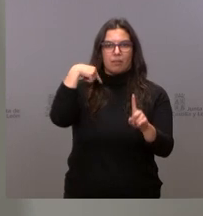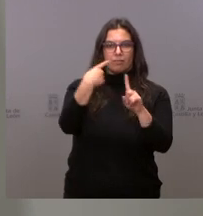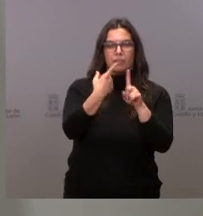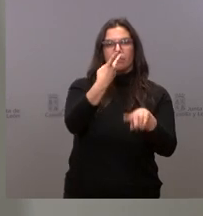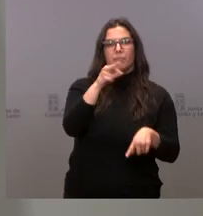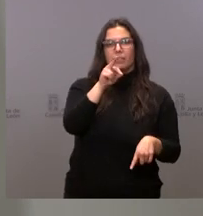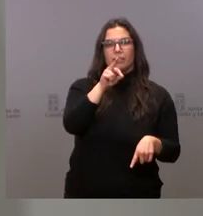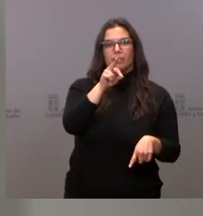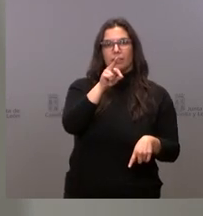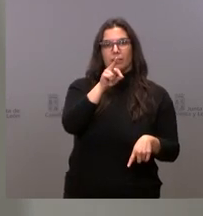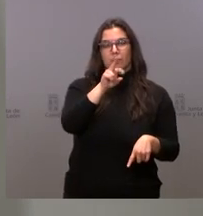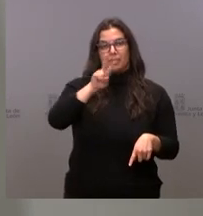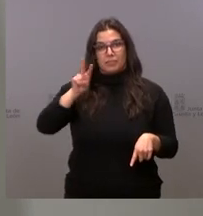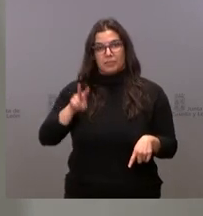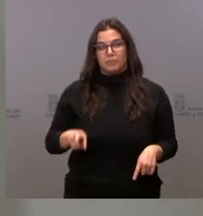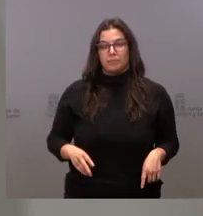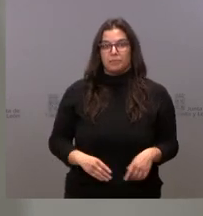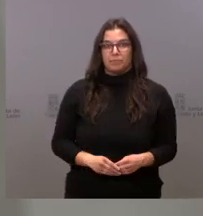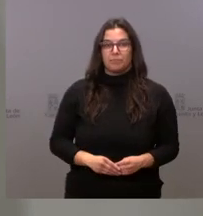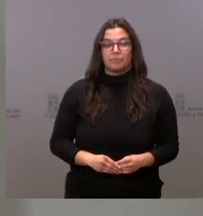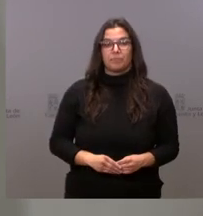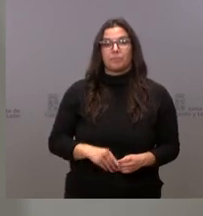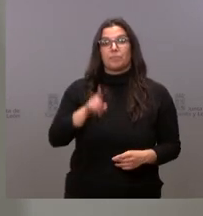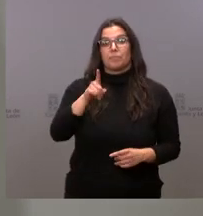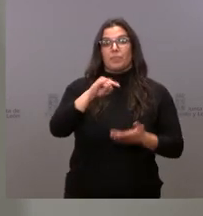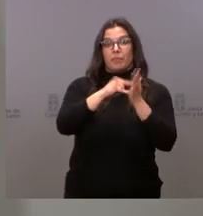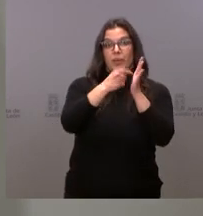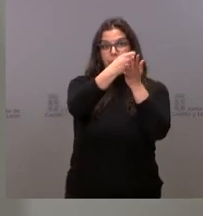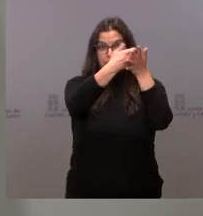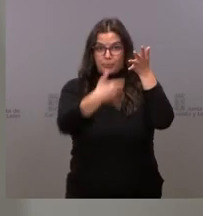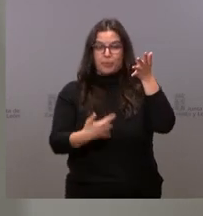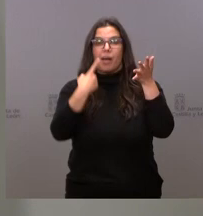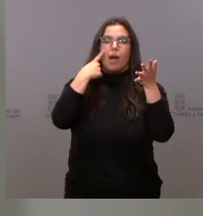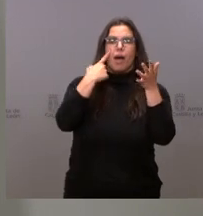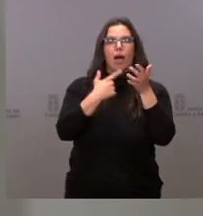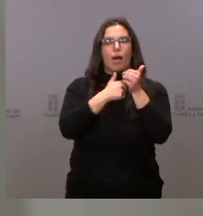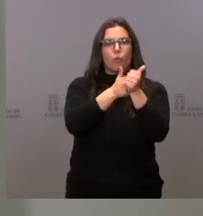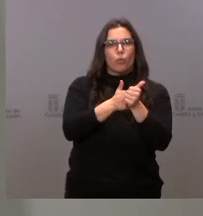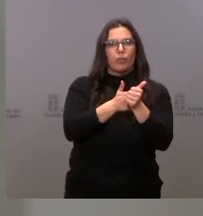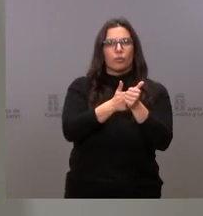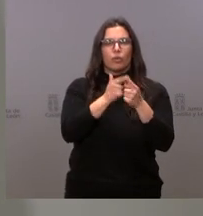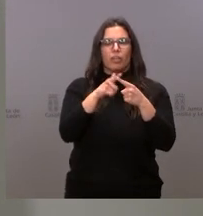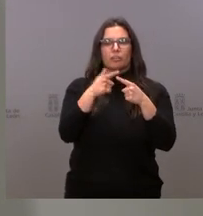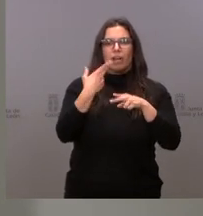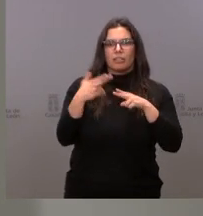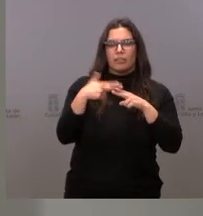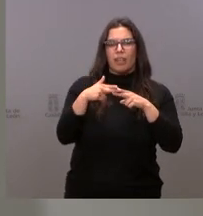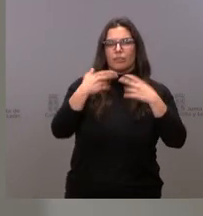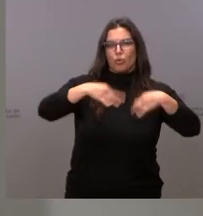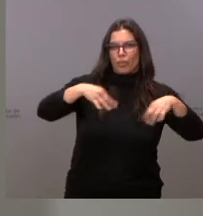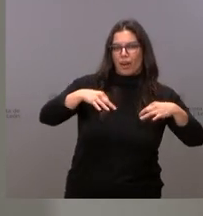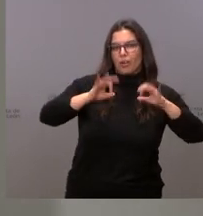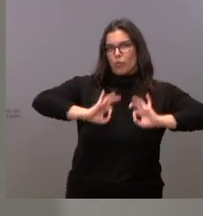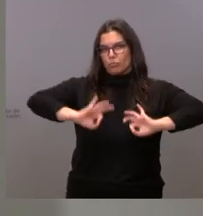2002. En él se relacionan todas las auditorías y las actividades ordinarias y extraordinarias